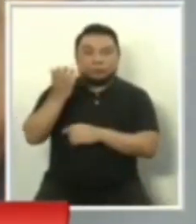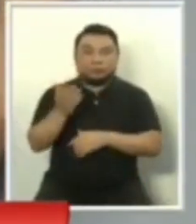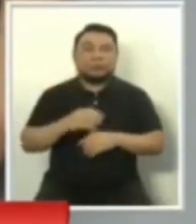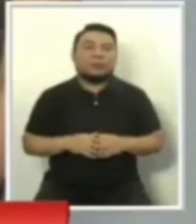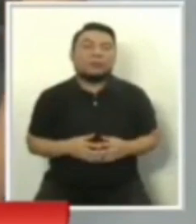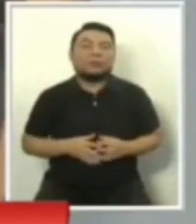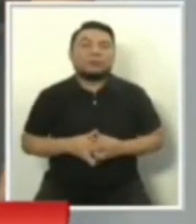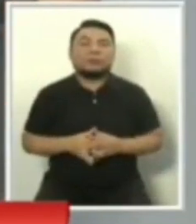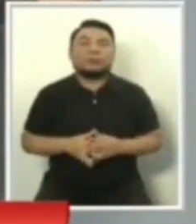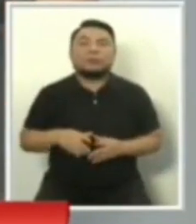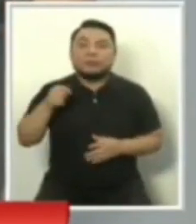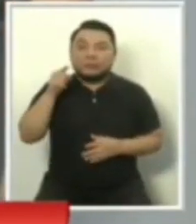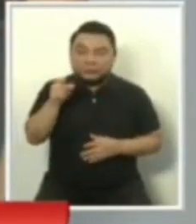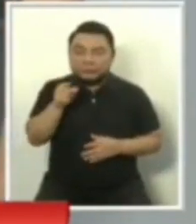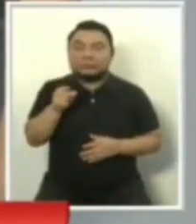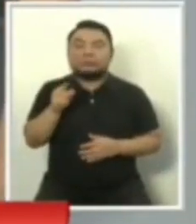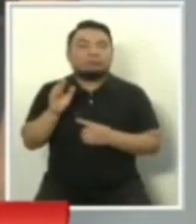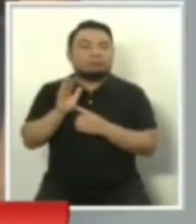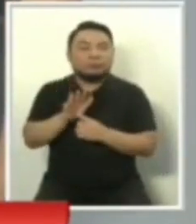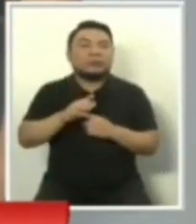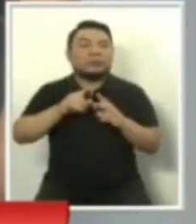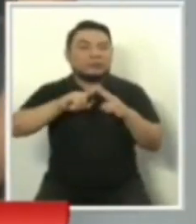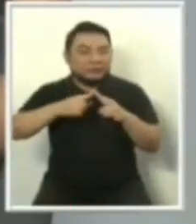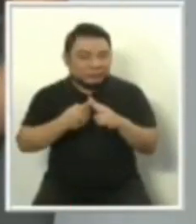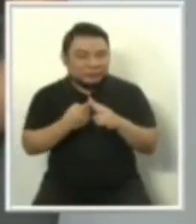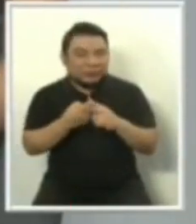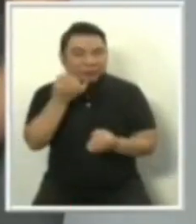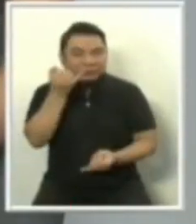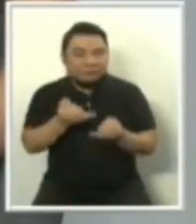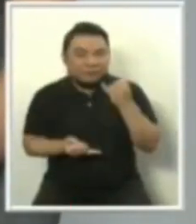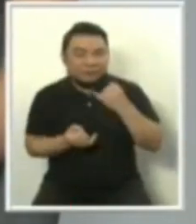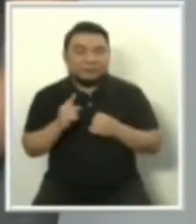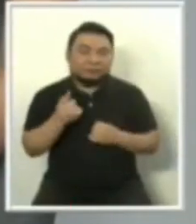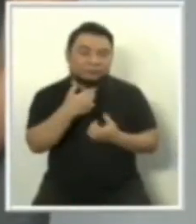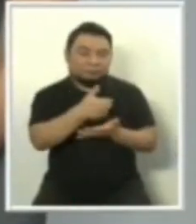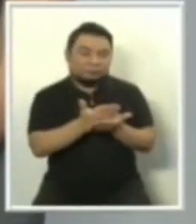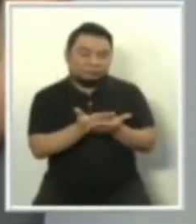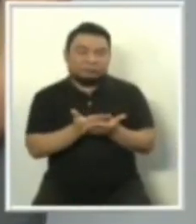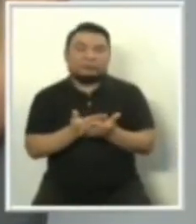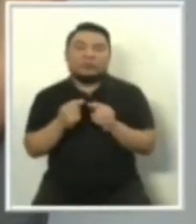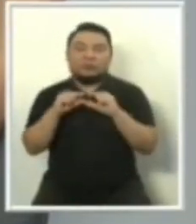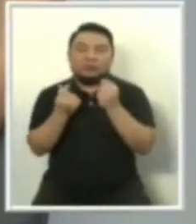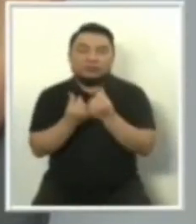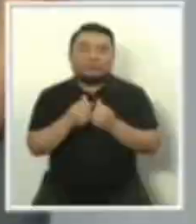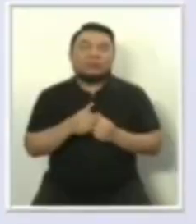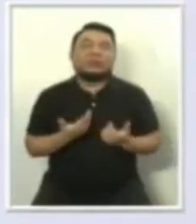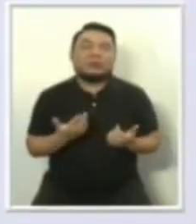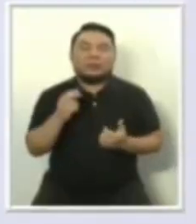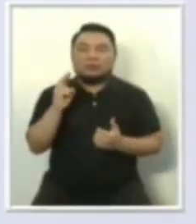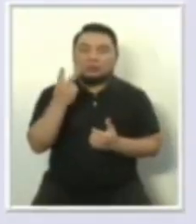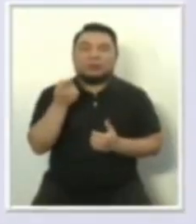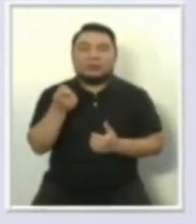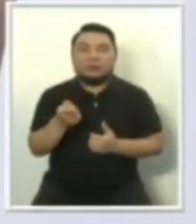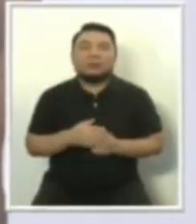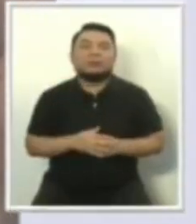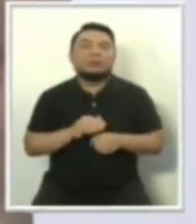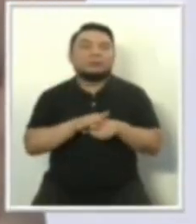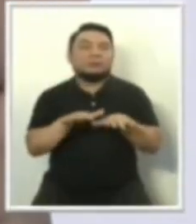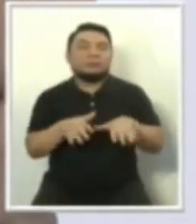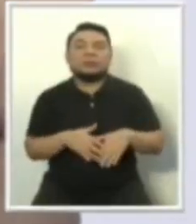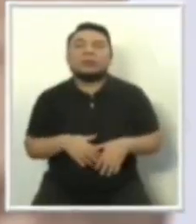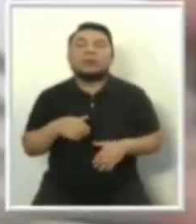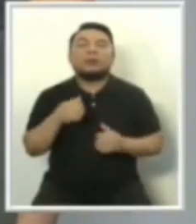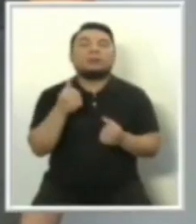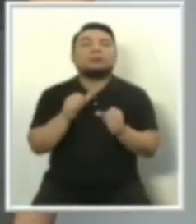Estas son las intervenciones iniciales y finales de este primer bloque que tratará sobre medidas contra la pandemia. Número